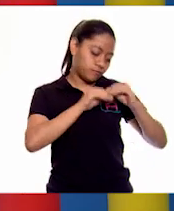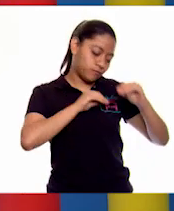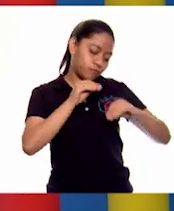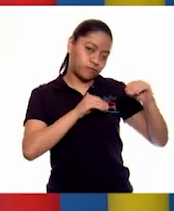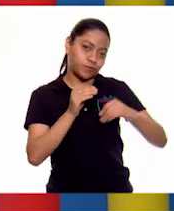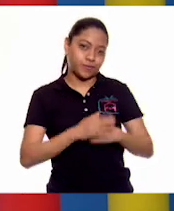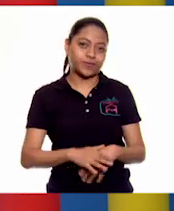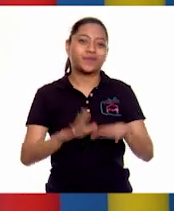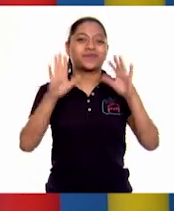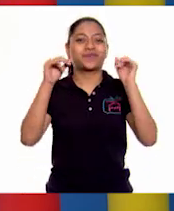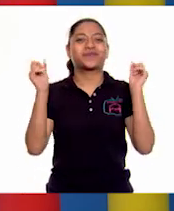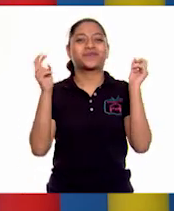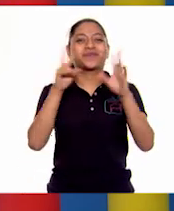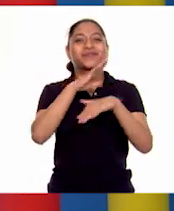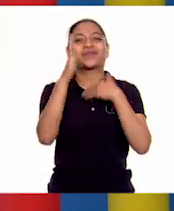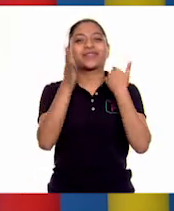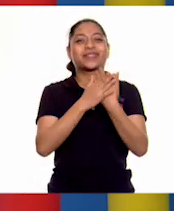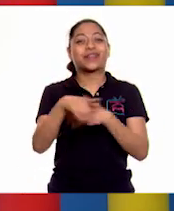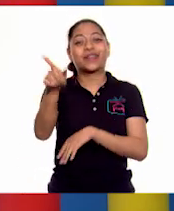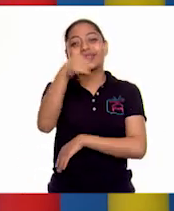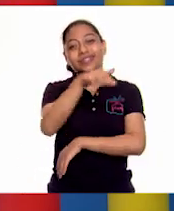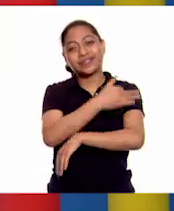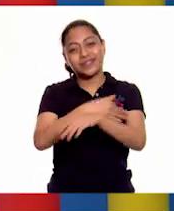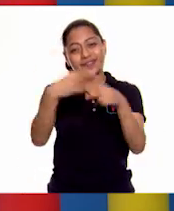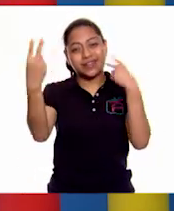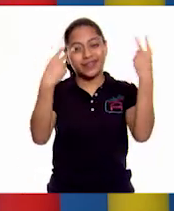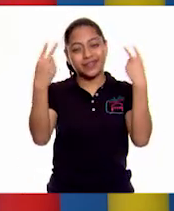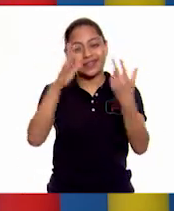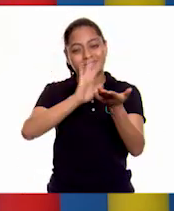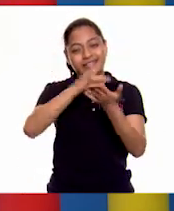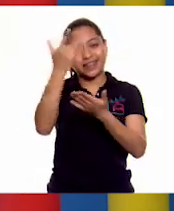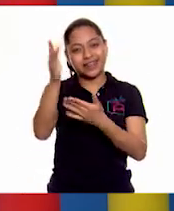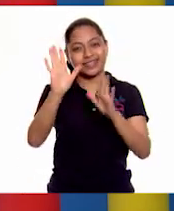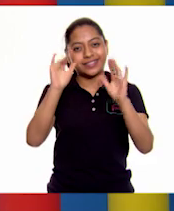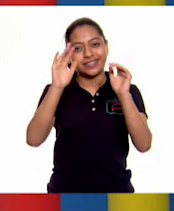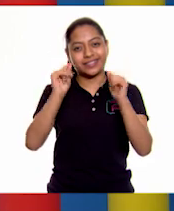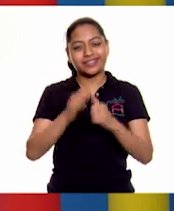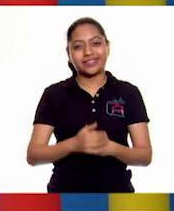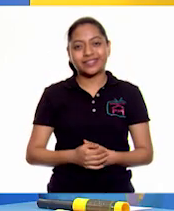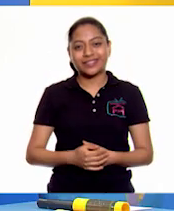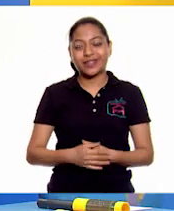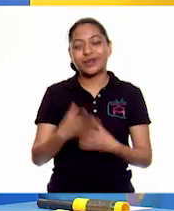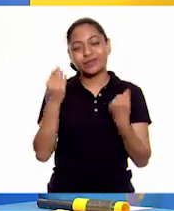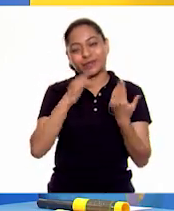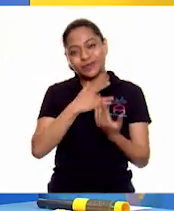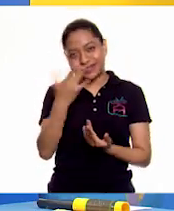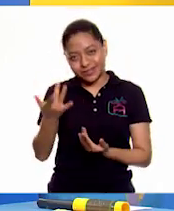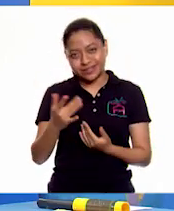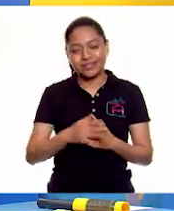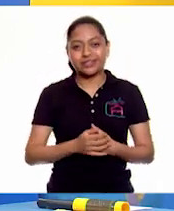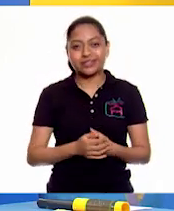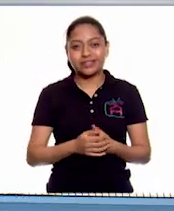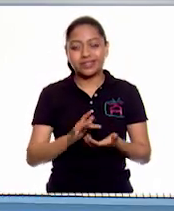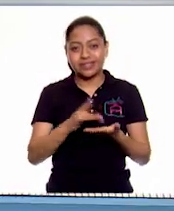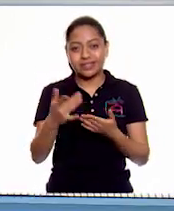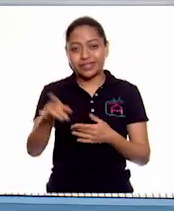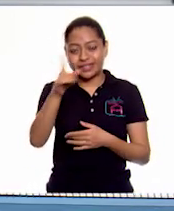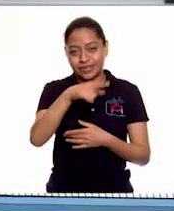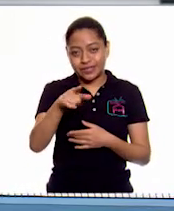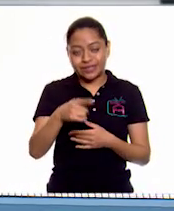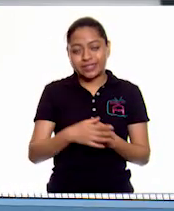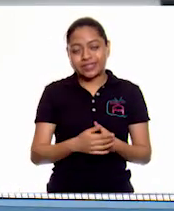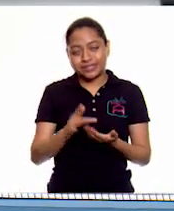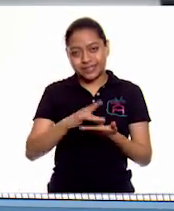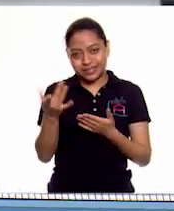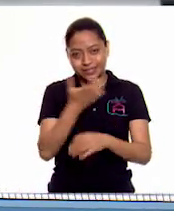Pues, hasta pronto niñas y niños y familia que nos acompañó durante esta clase. Maestro Dan y Casio, muchísimas gracias. Ale, también muchas gracias